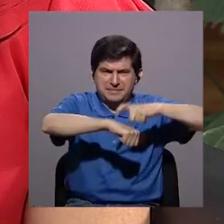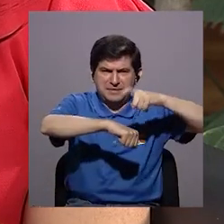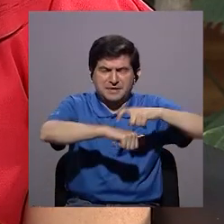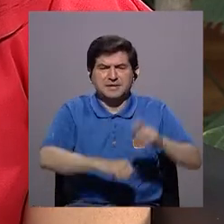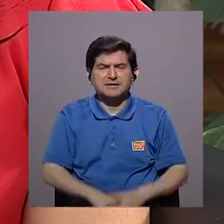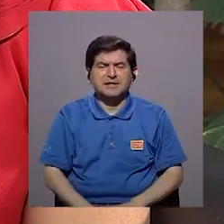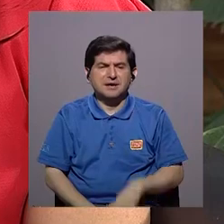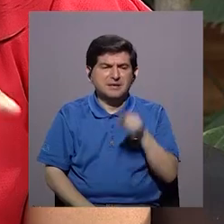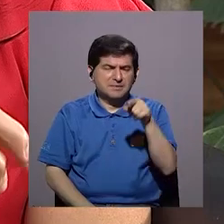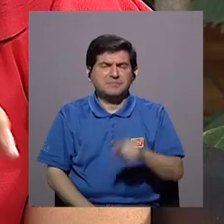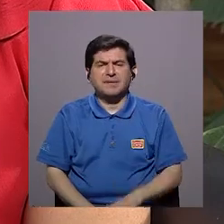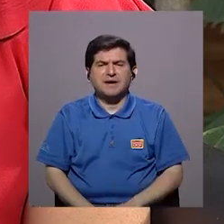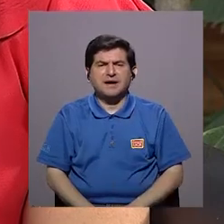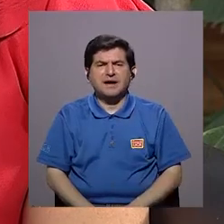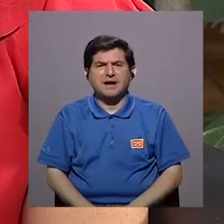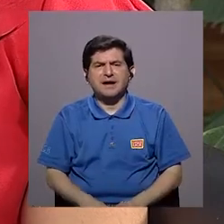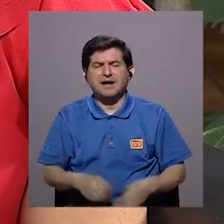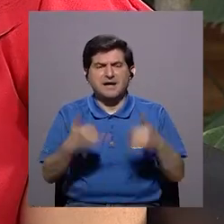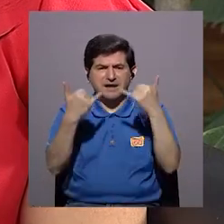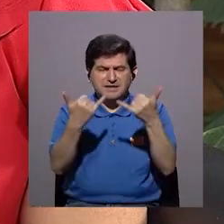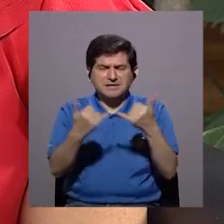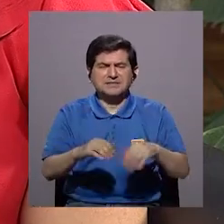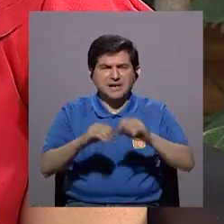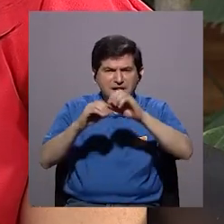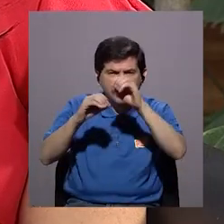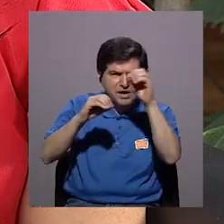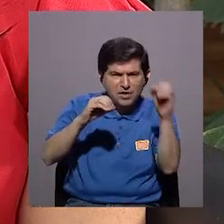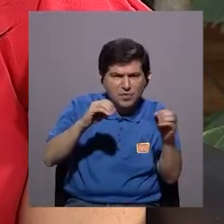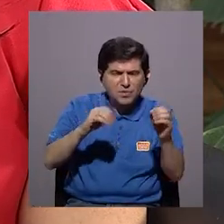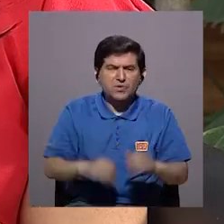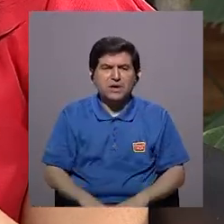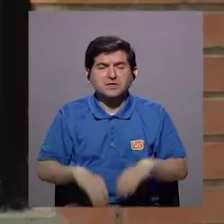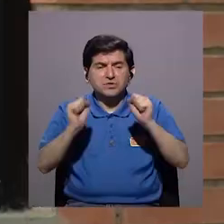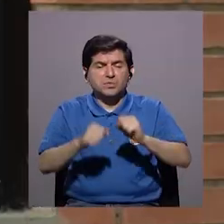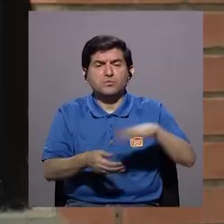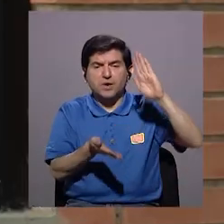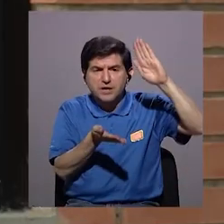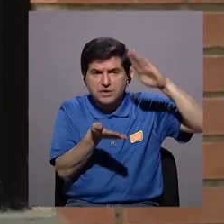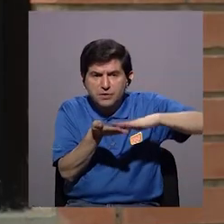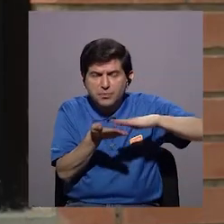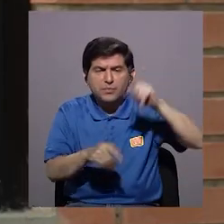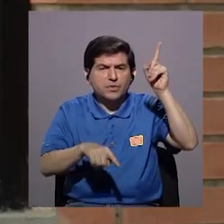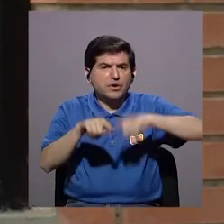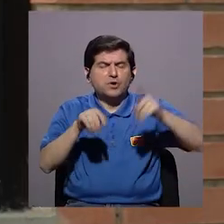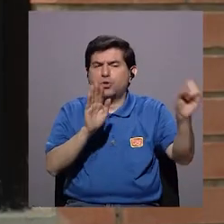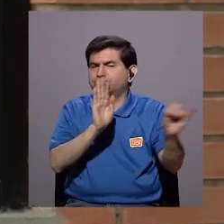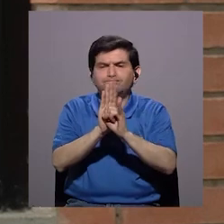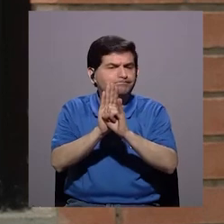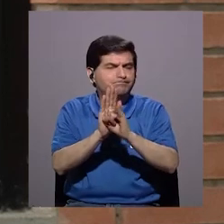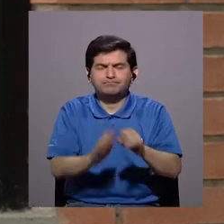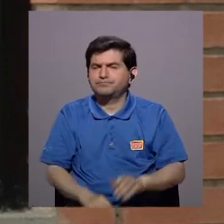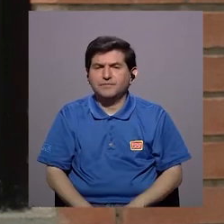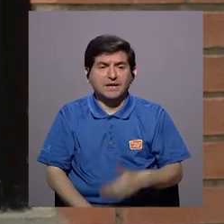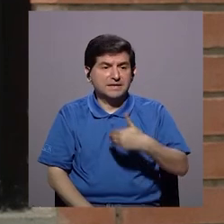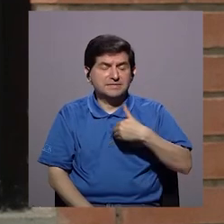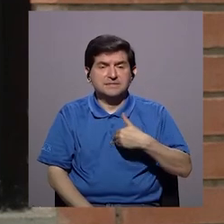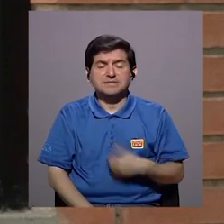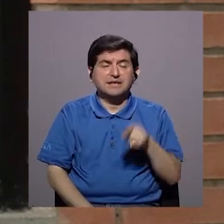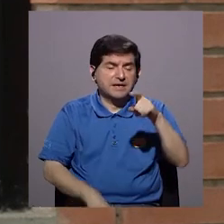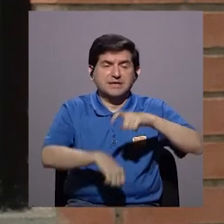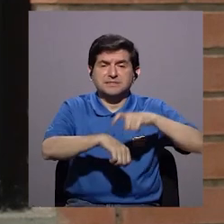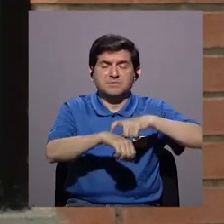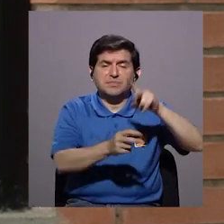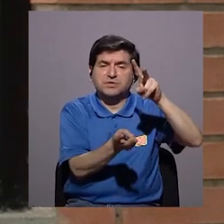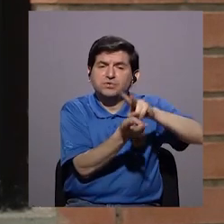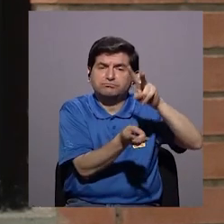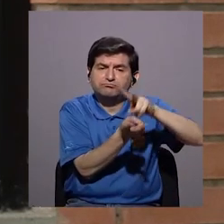fase, que es la fase donde el folículo se va reclutando para llegar a la ovulación, se puede acortar y no lo podríamos identificar si